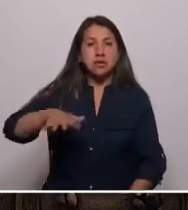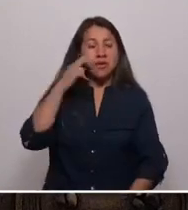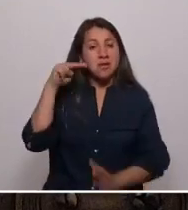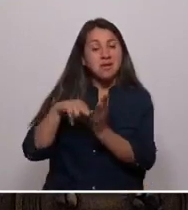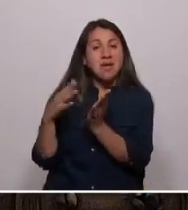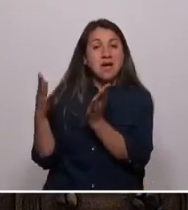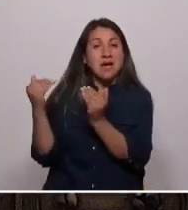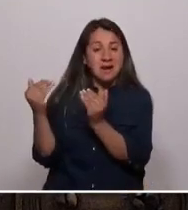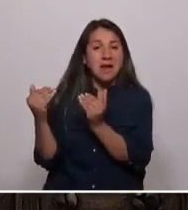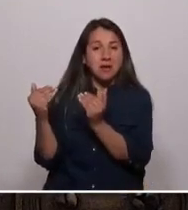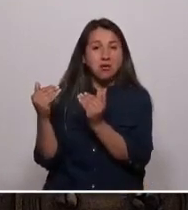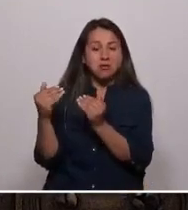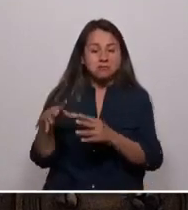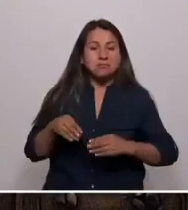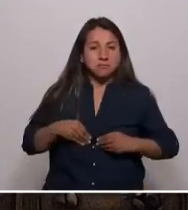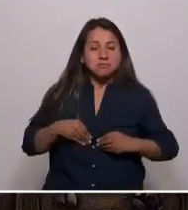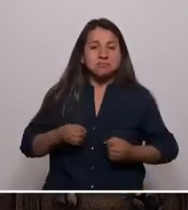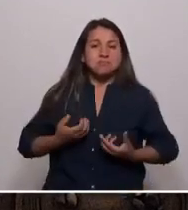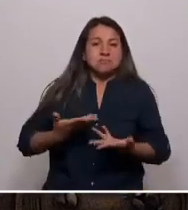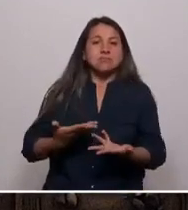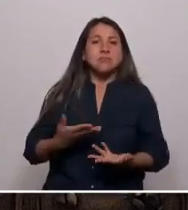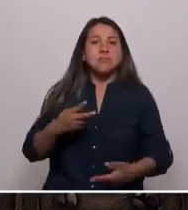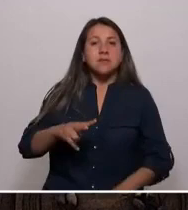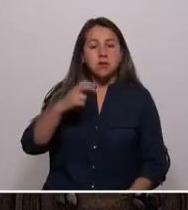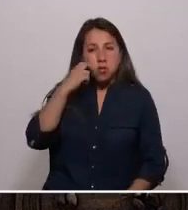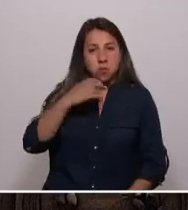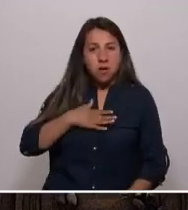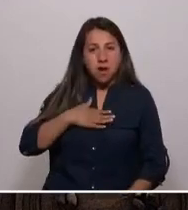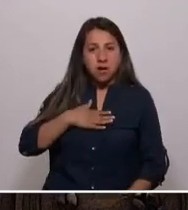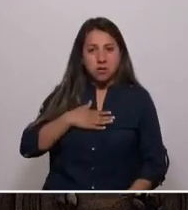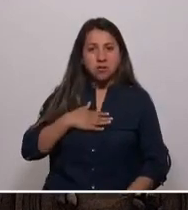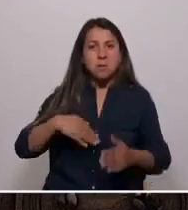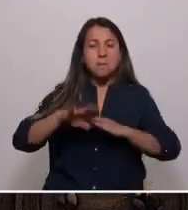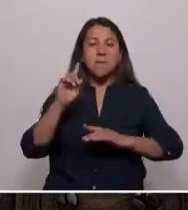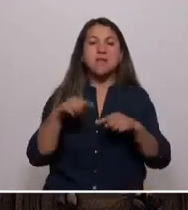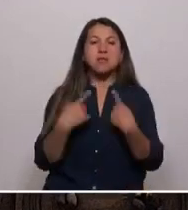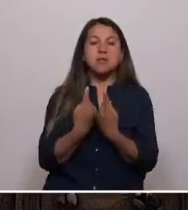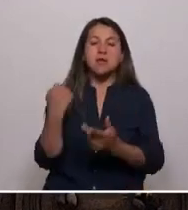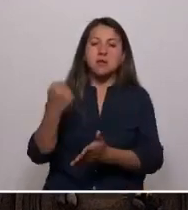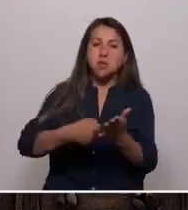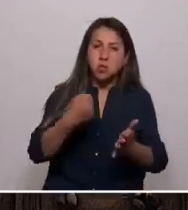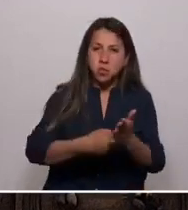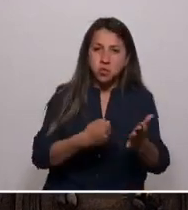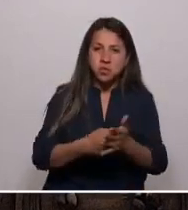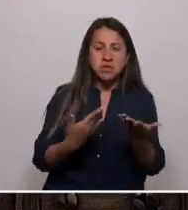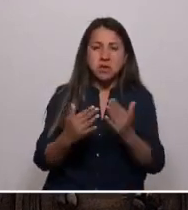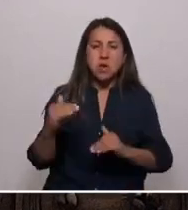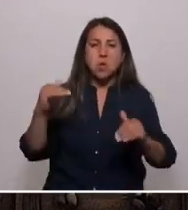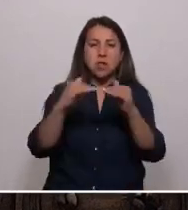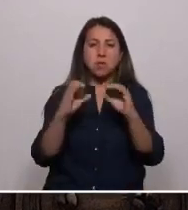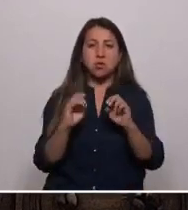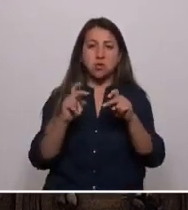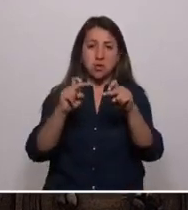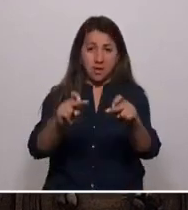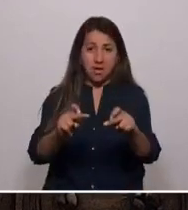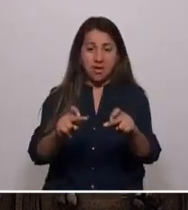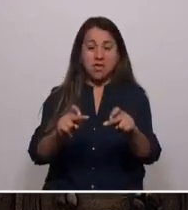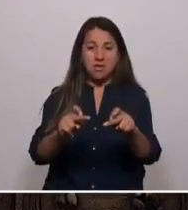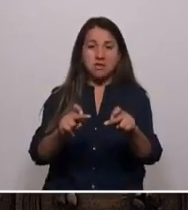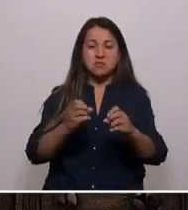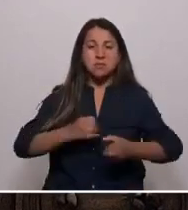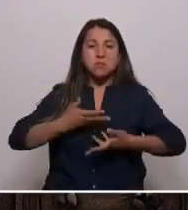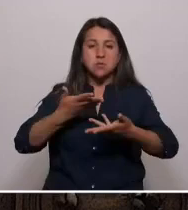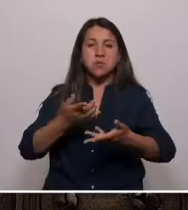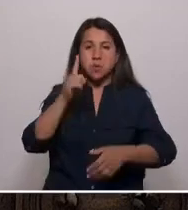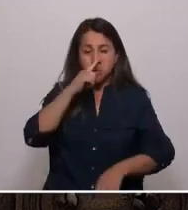inherente a los seres humanos. Quizás la más noble de todas nuestras batallas. La lucha por la igualdad de oportunidades y que se ha expresado en los